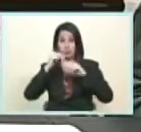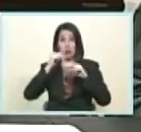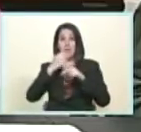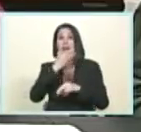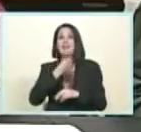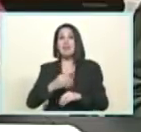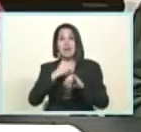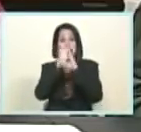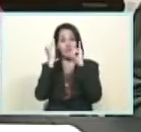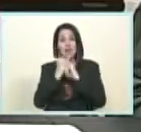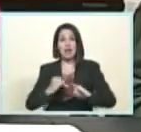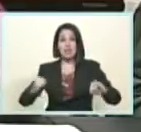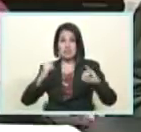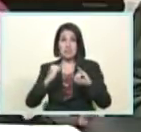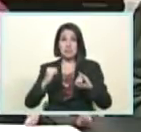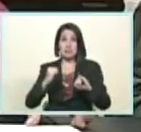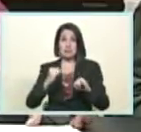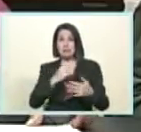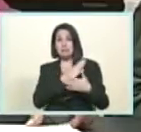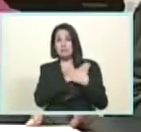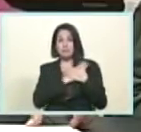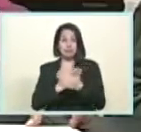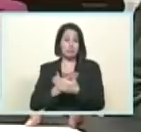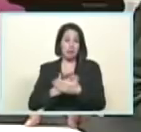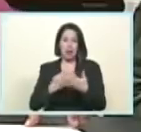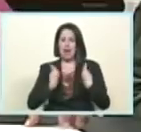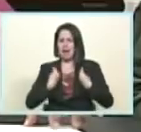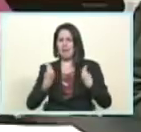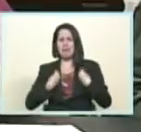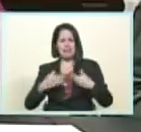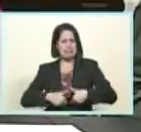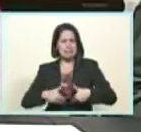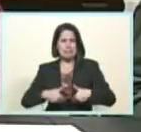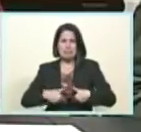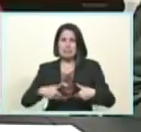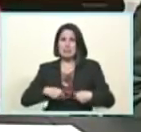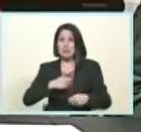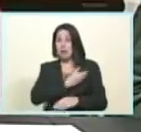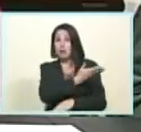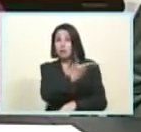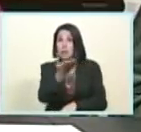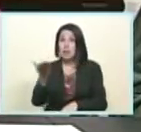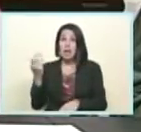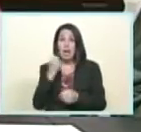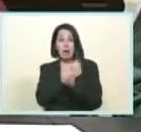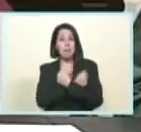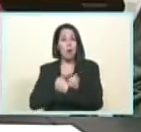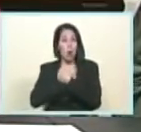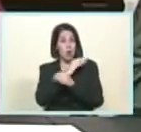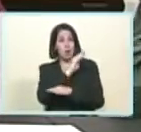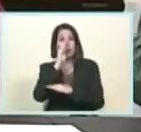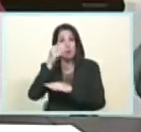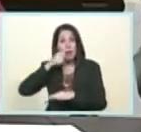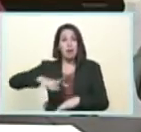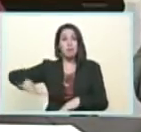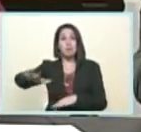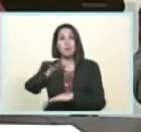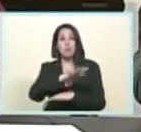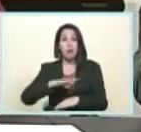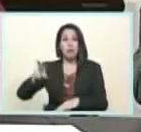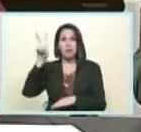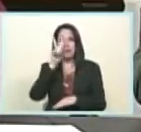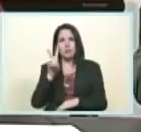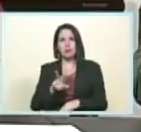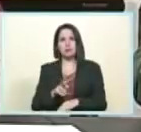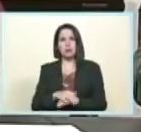invito y les digo con la unión de Venezuela hasta la victoria siempre gracias